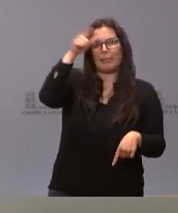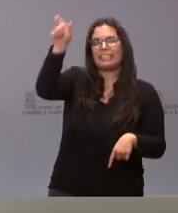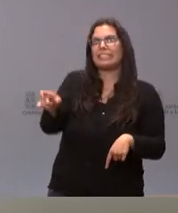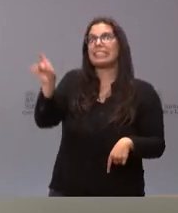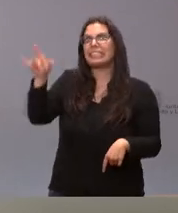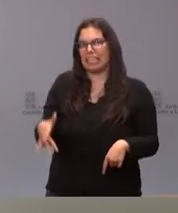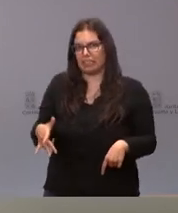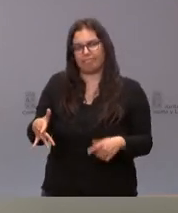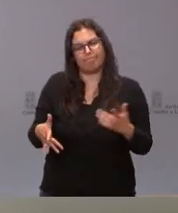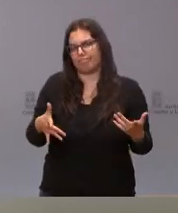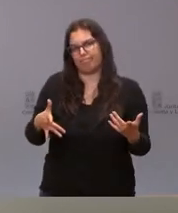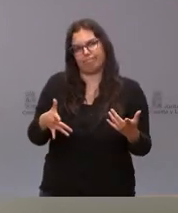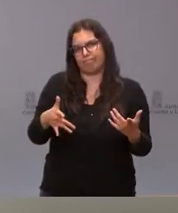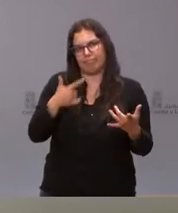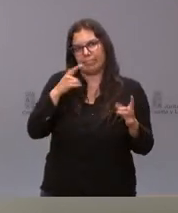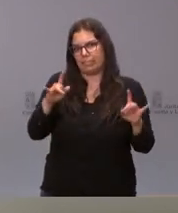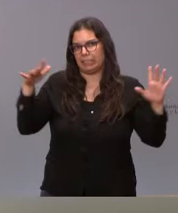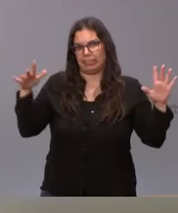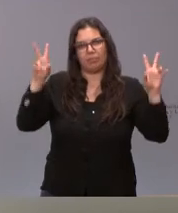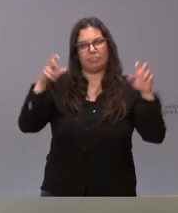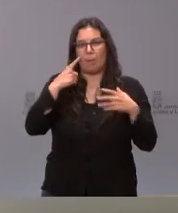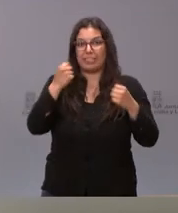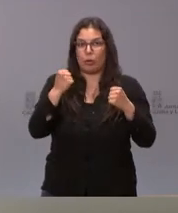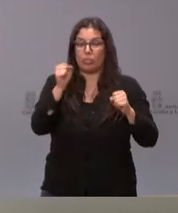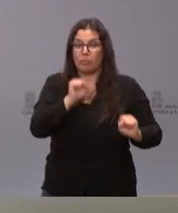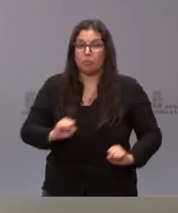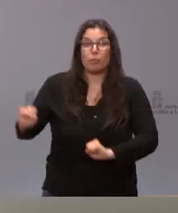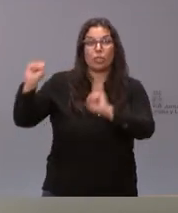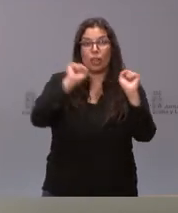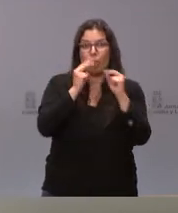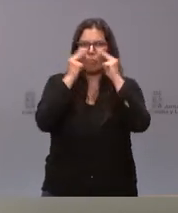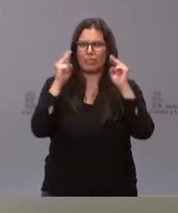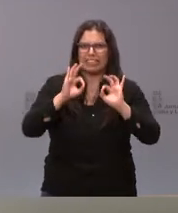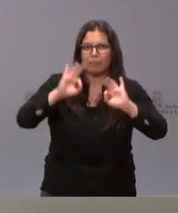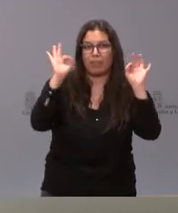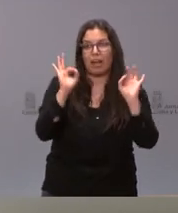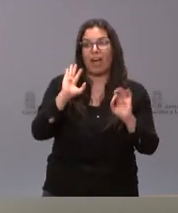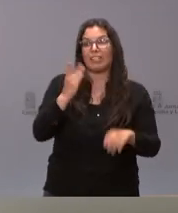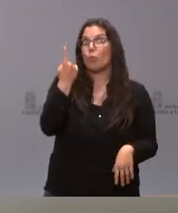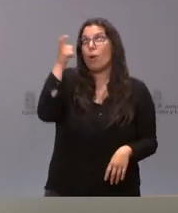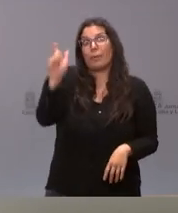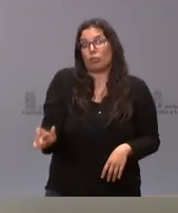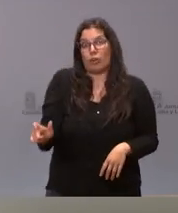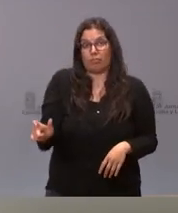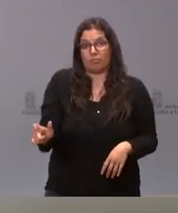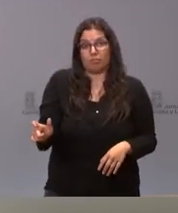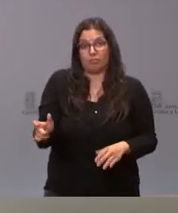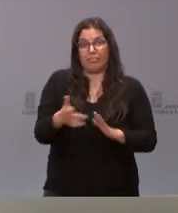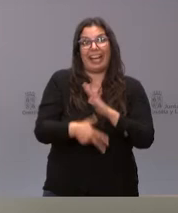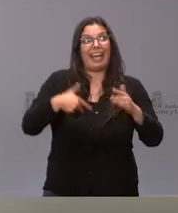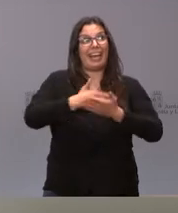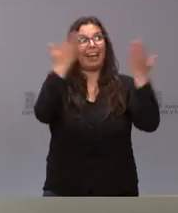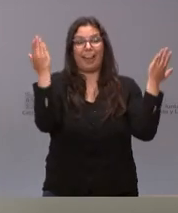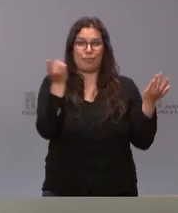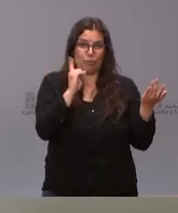mayor sobre un elemento de salud que está sometida a protección pública y que afecta a una única persona y por tanto no son datos globales sobre el